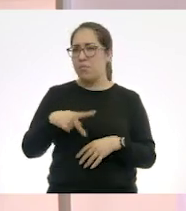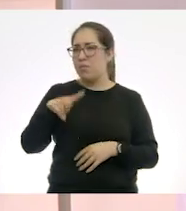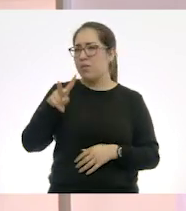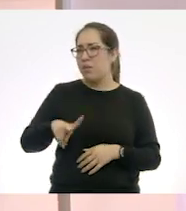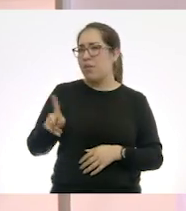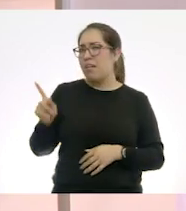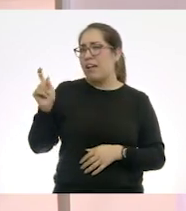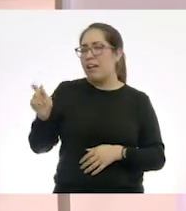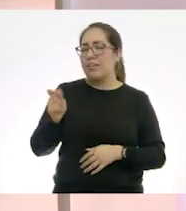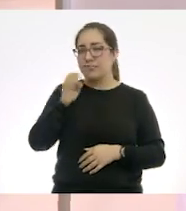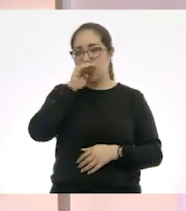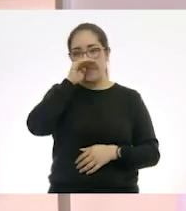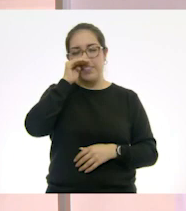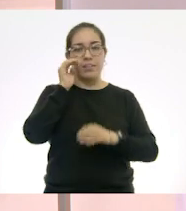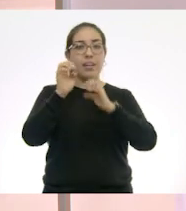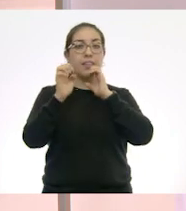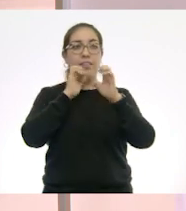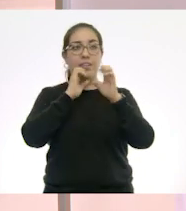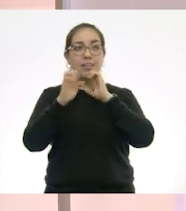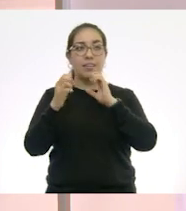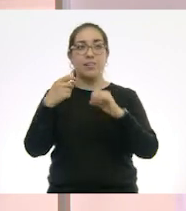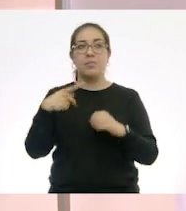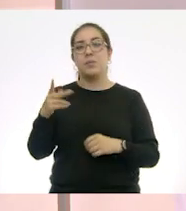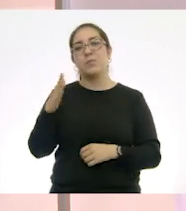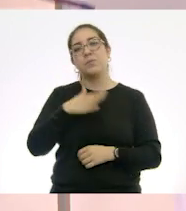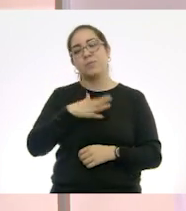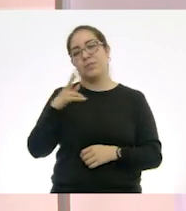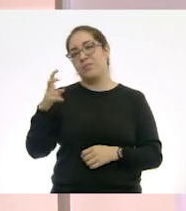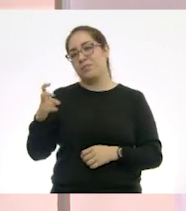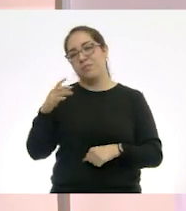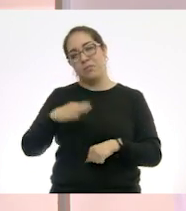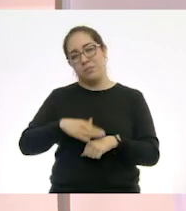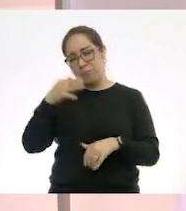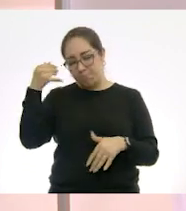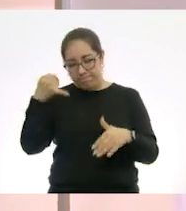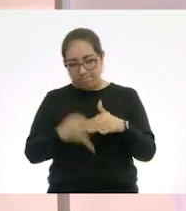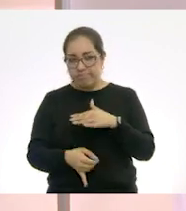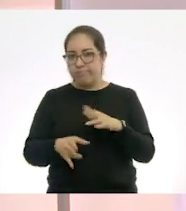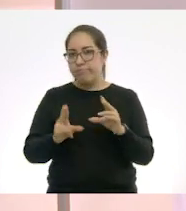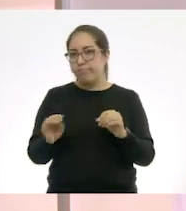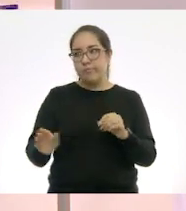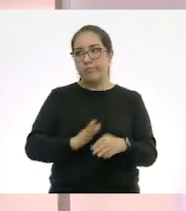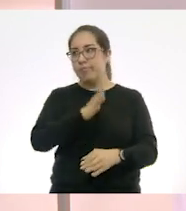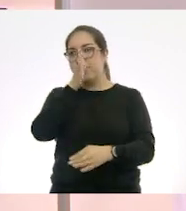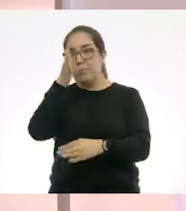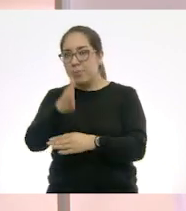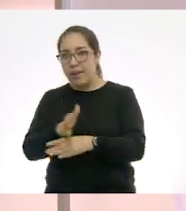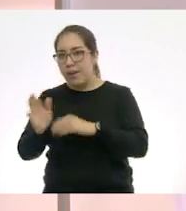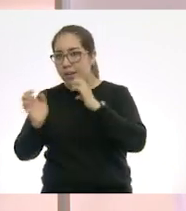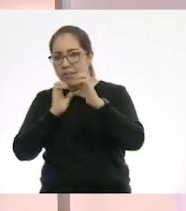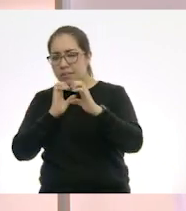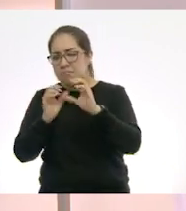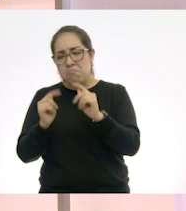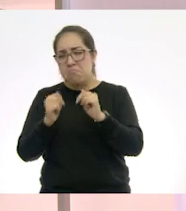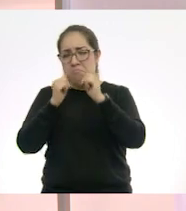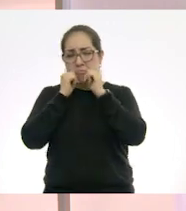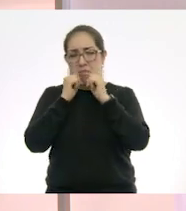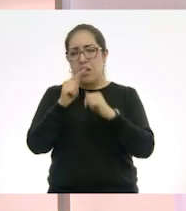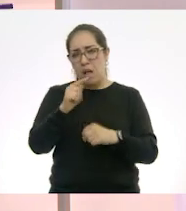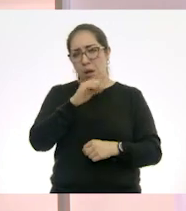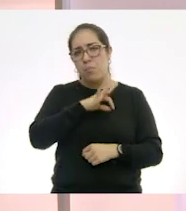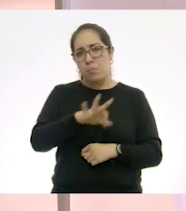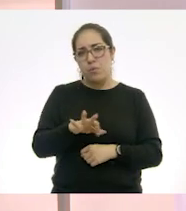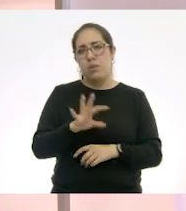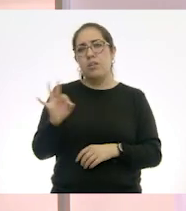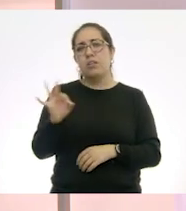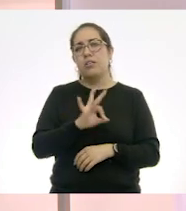entrevista. Pero bueno, la situación no nos permite ir a los lugares para entrevistar. Entonces, pues hasta lo pueden hacer, si es posible,